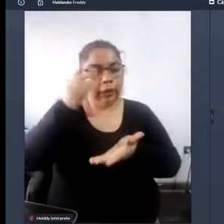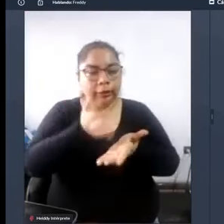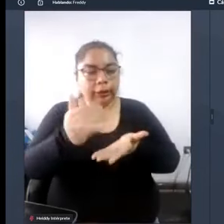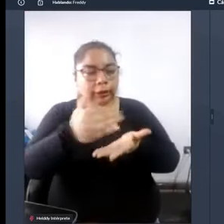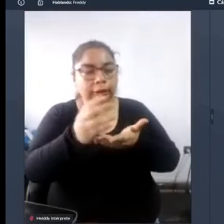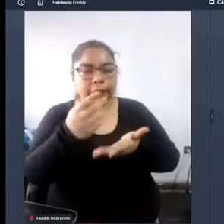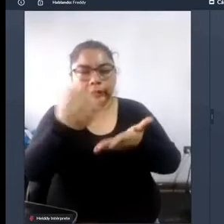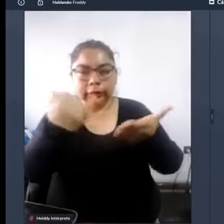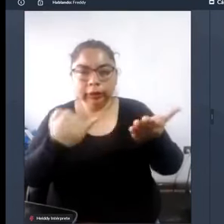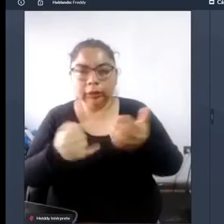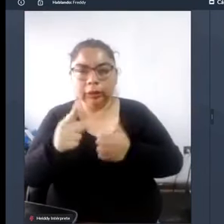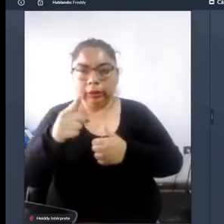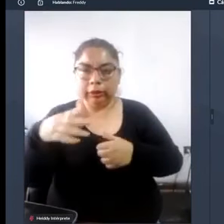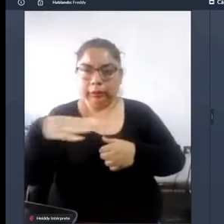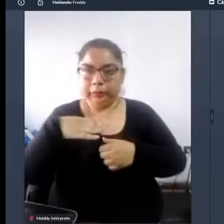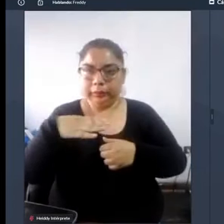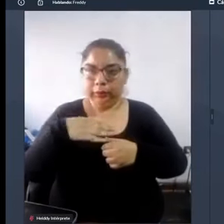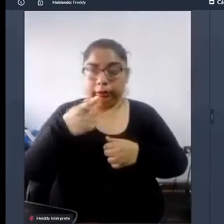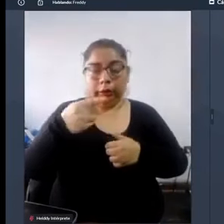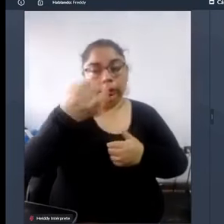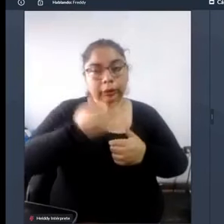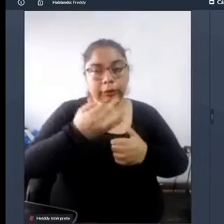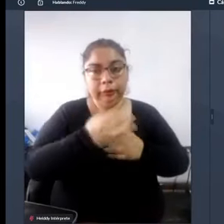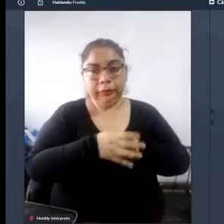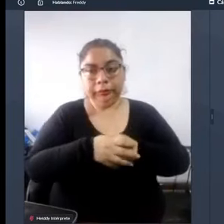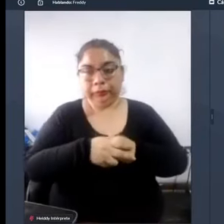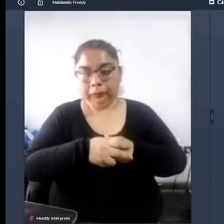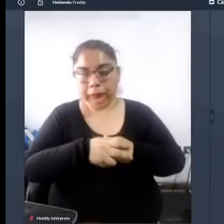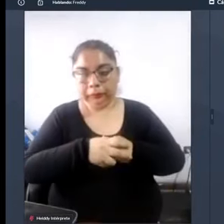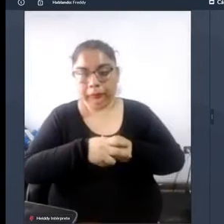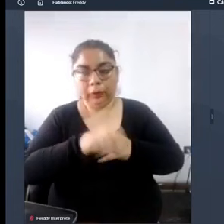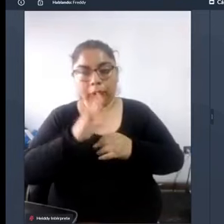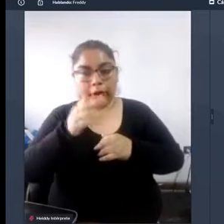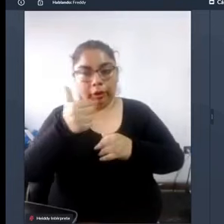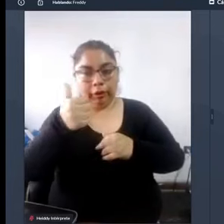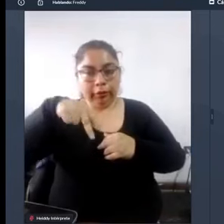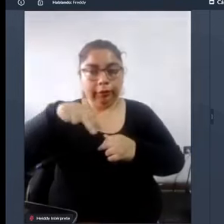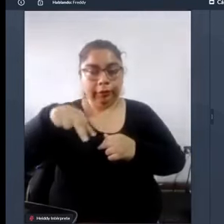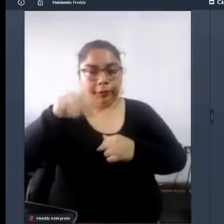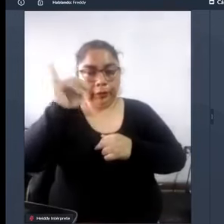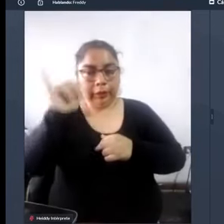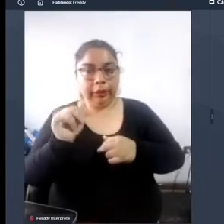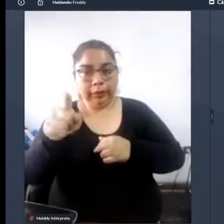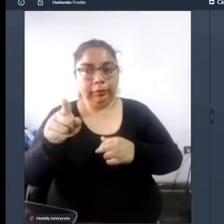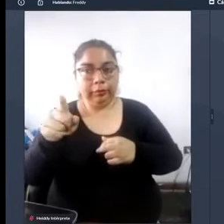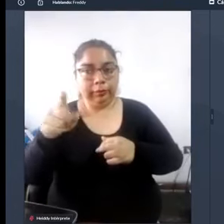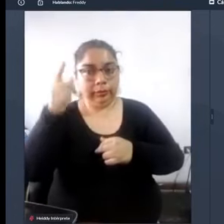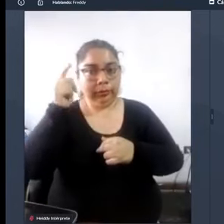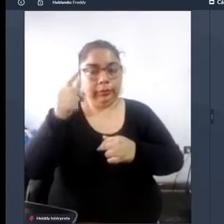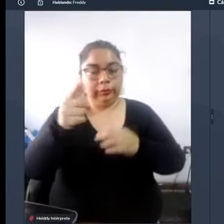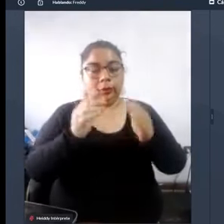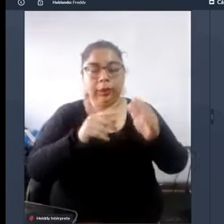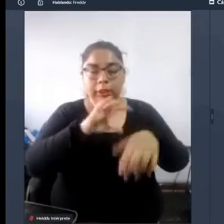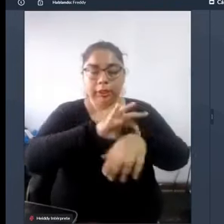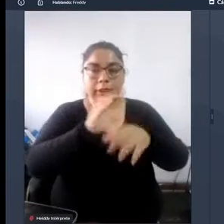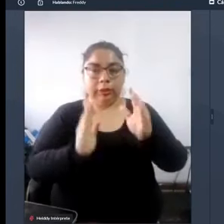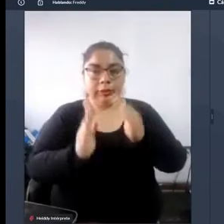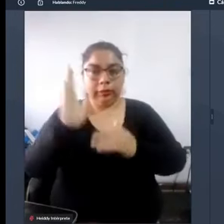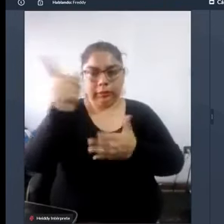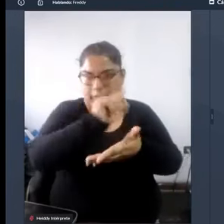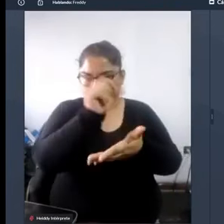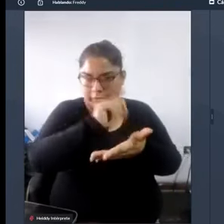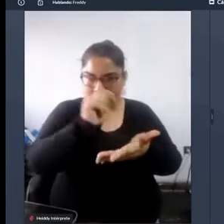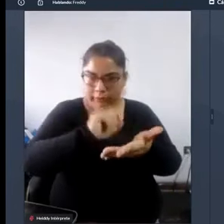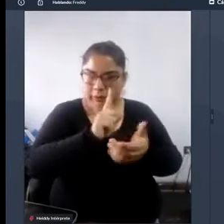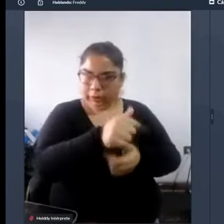la especialista la licenciada Fanny Urbizagastei de la dirección de promoción y desarrollo social está tomando apunte